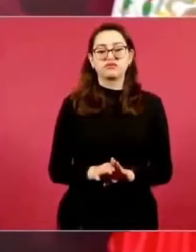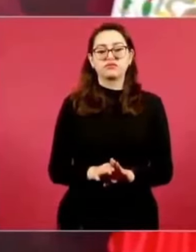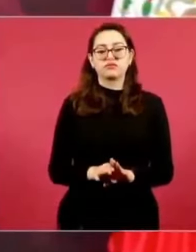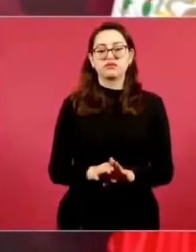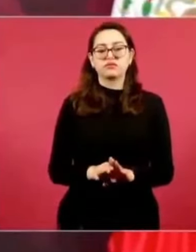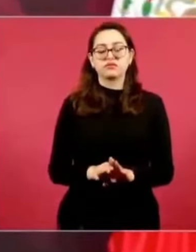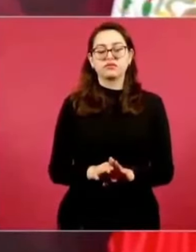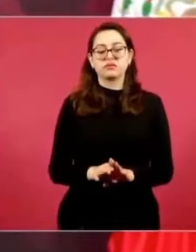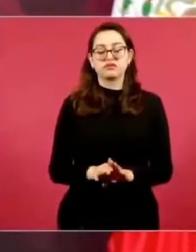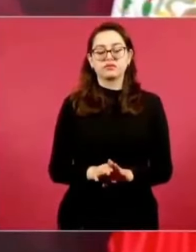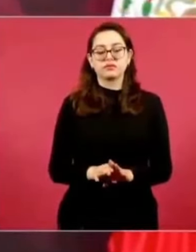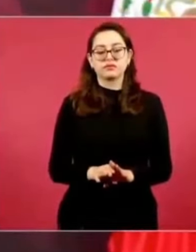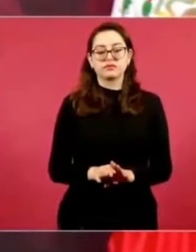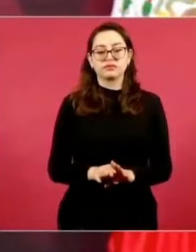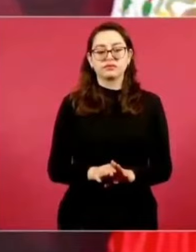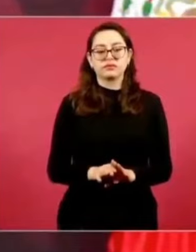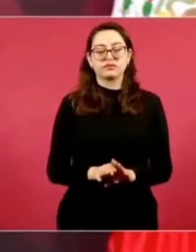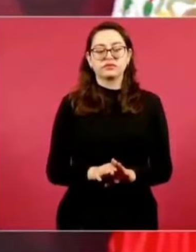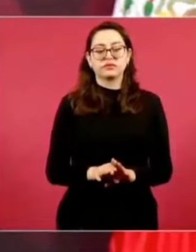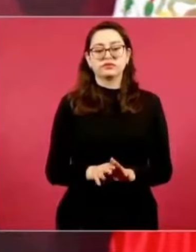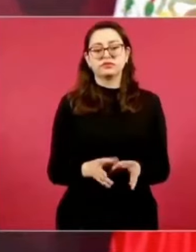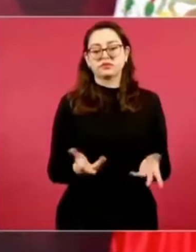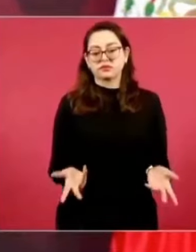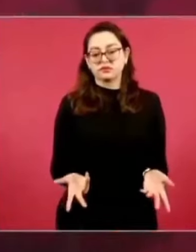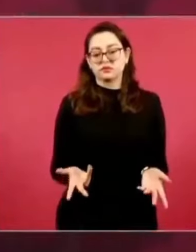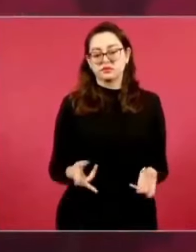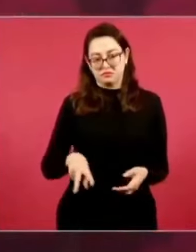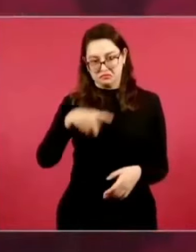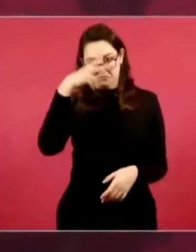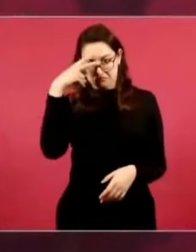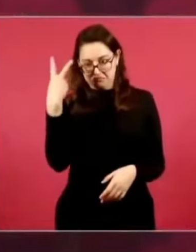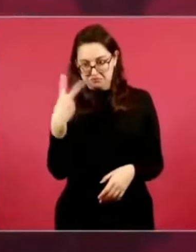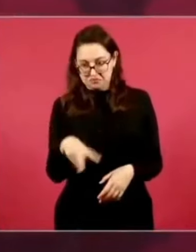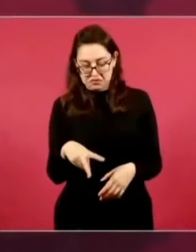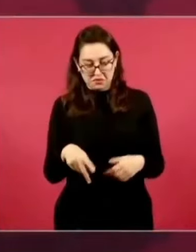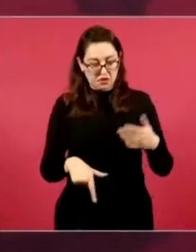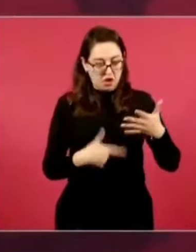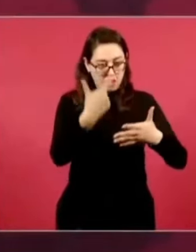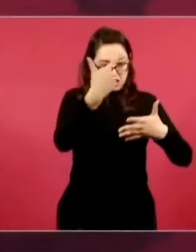los países con menos desempleo en el mundo,